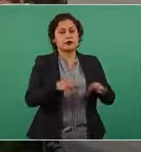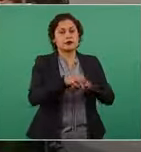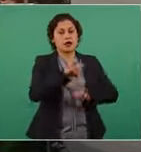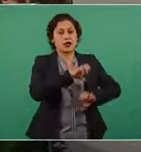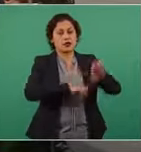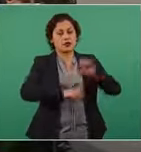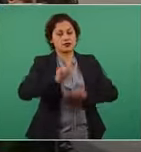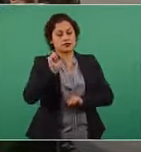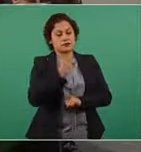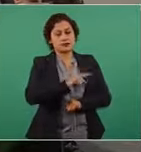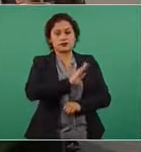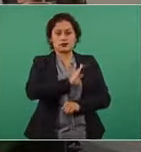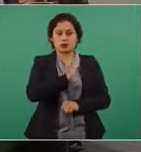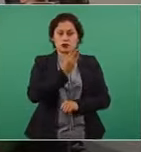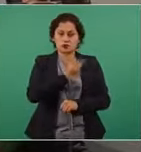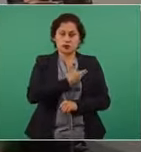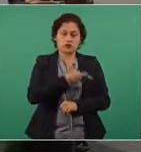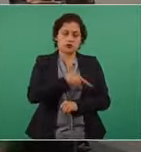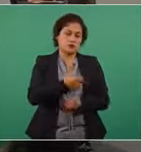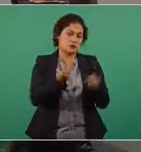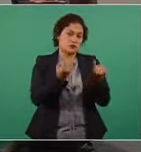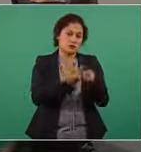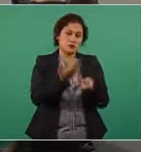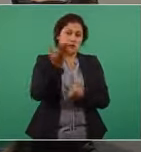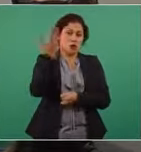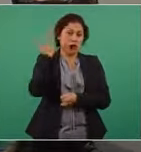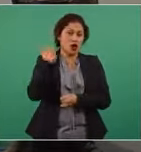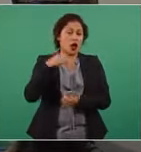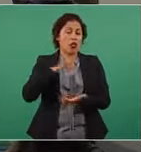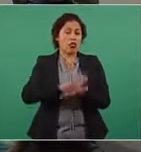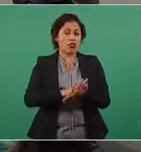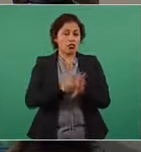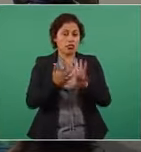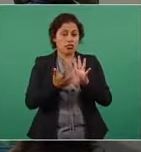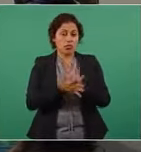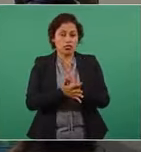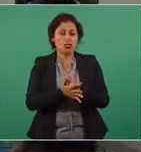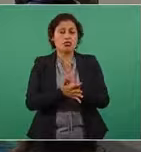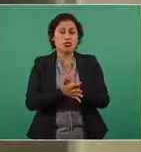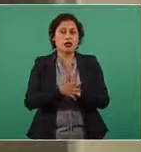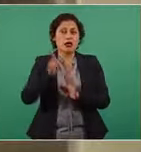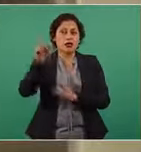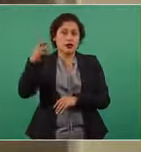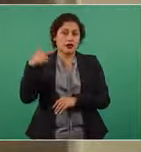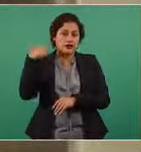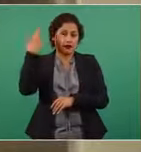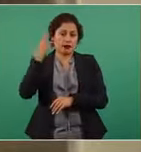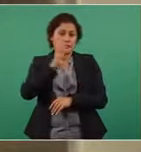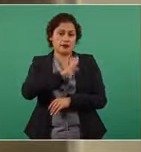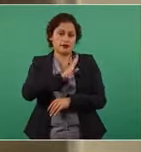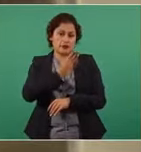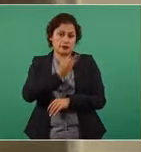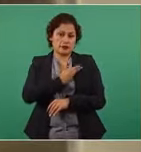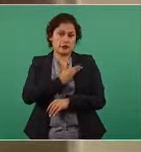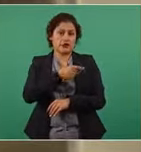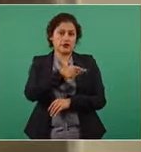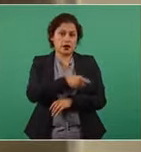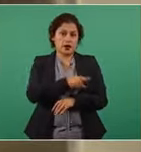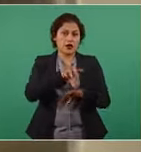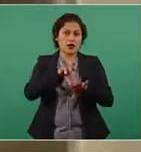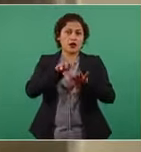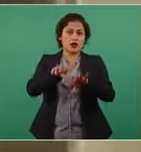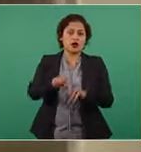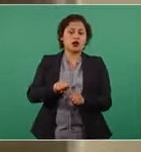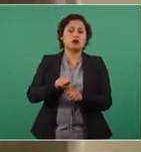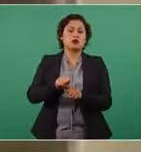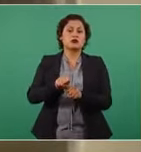que a través de moches, bueno, arreglos con el rey de España lograron quedarse con la construcción de